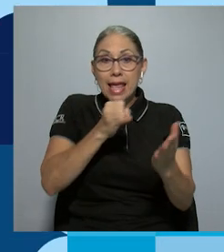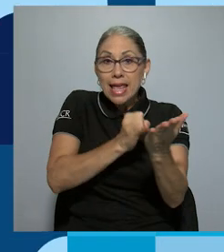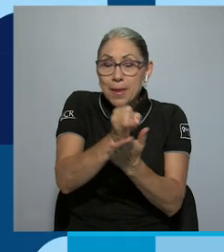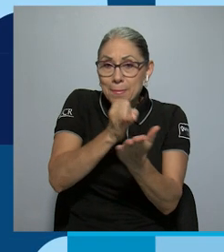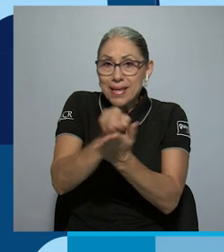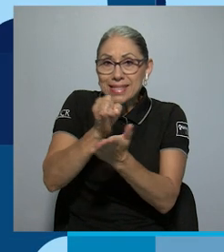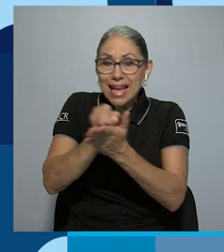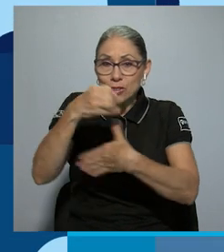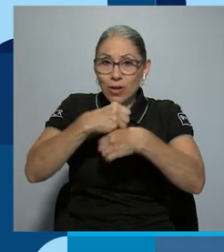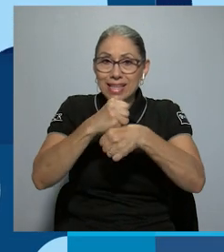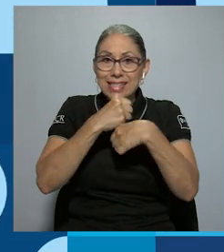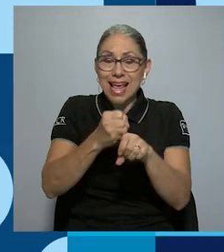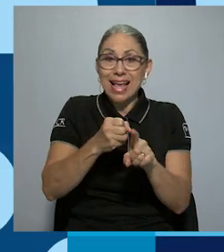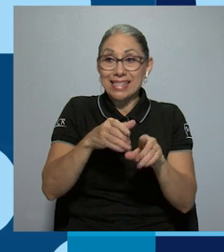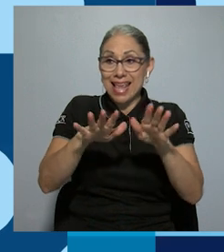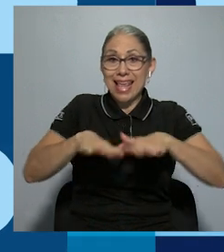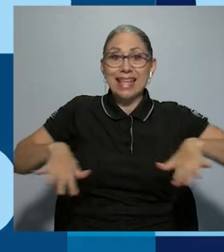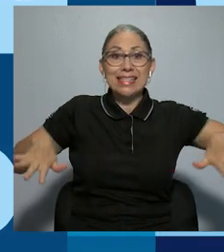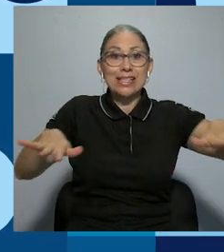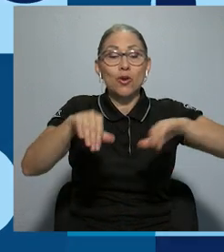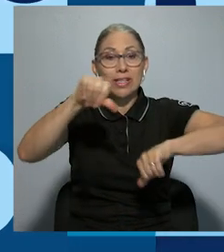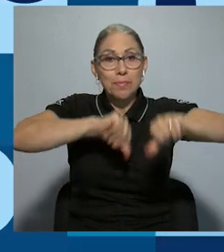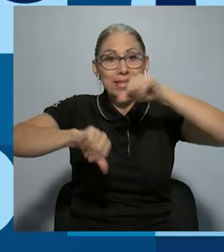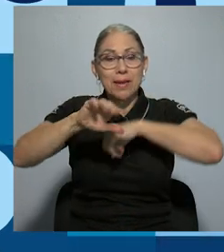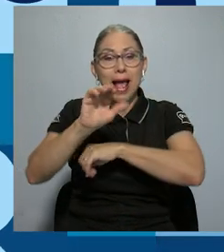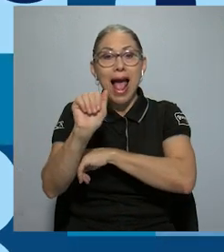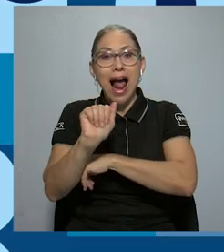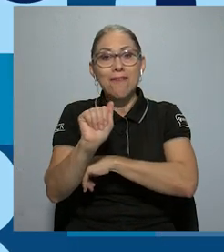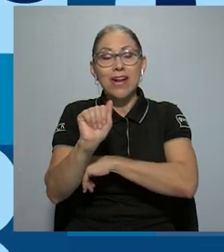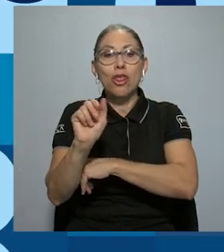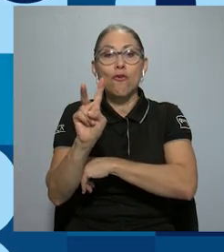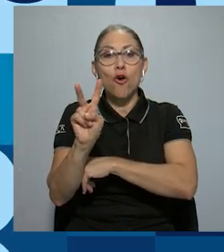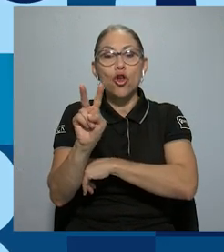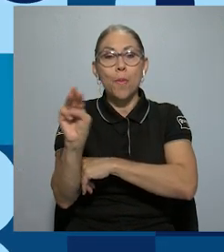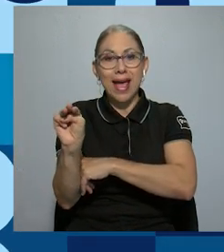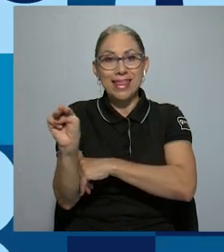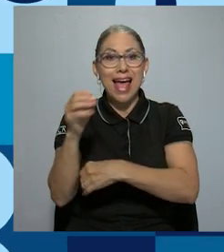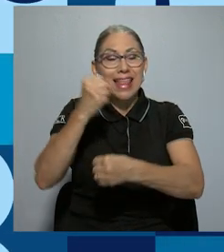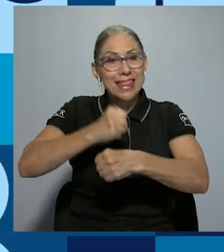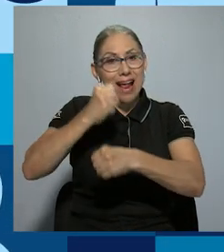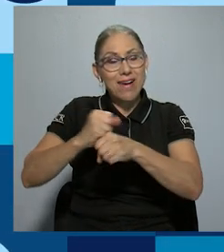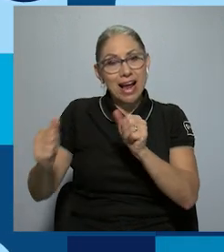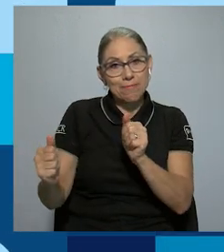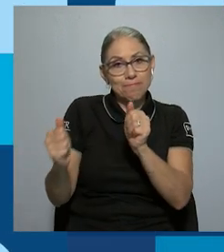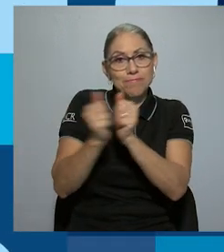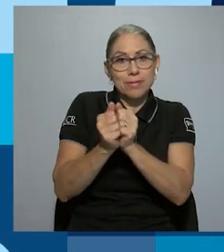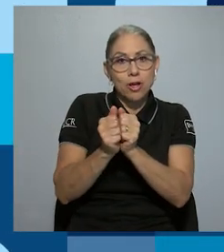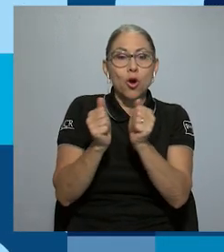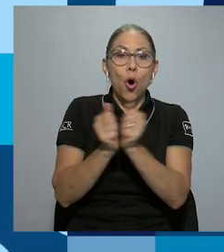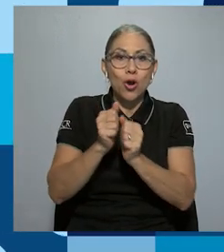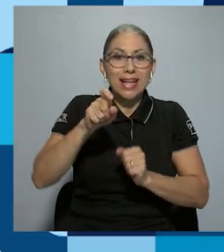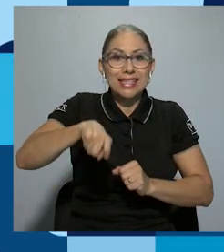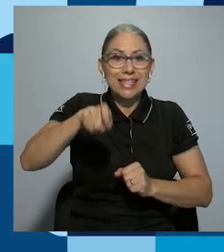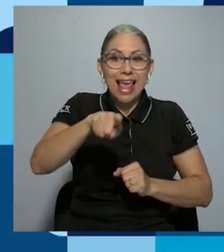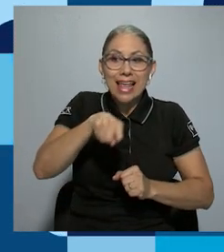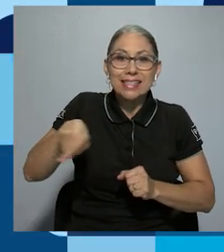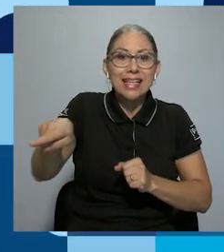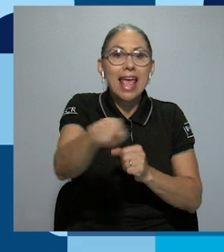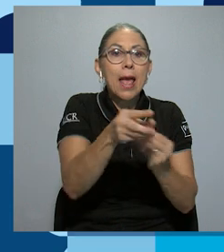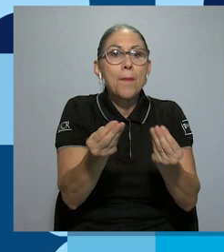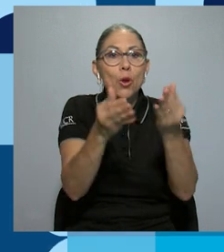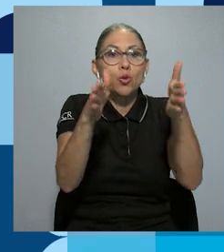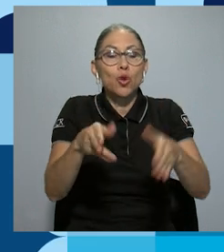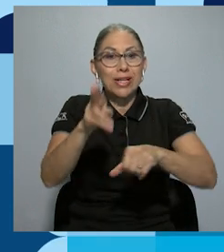La investigación que se realiza desde la estación experimental Alfredo Bolio Mata trabaja de la mano con las necesidades de los